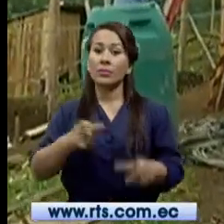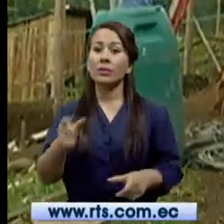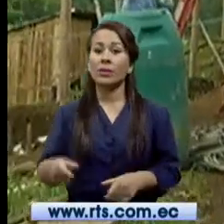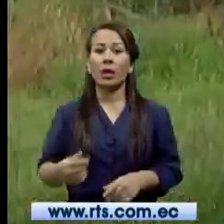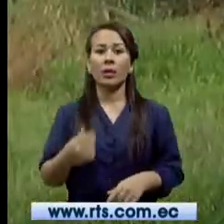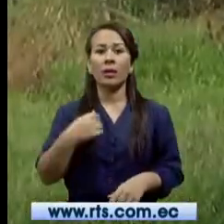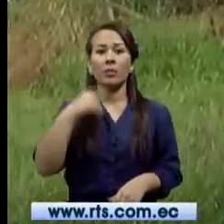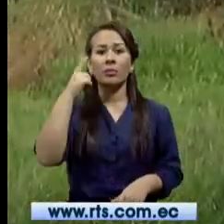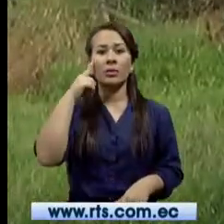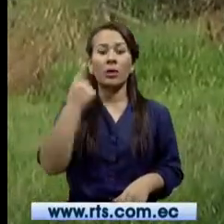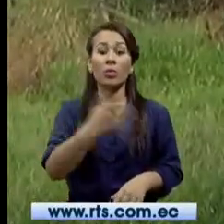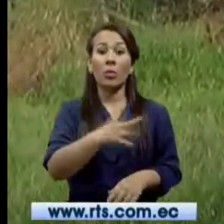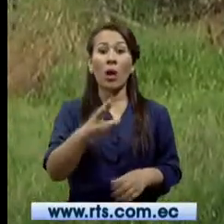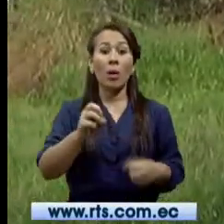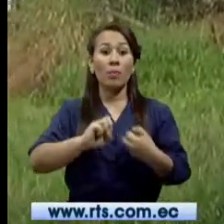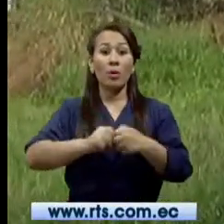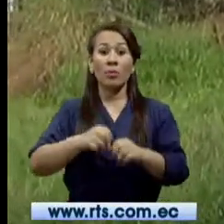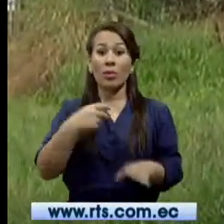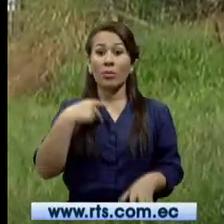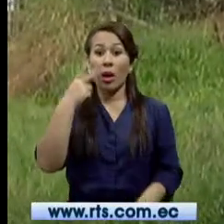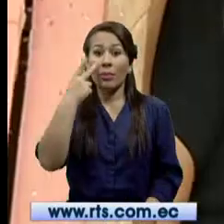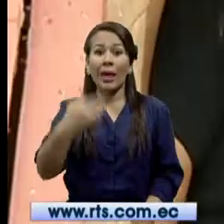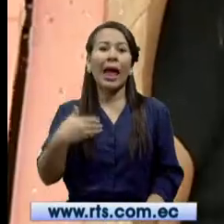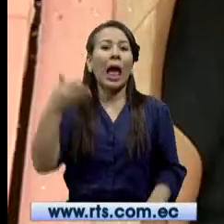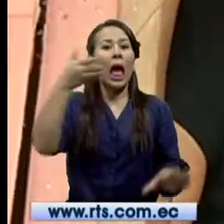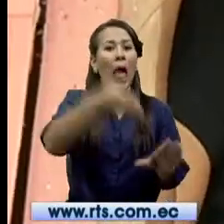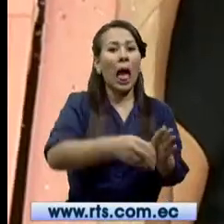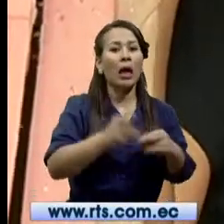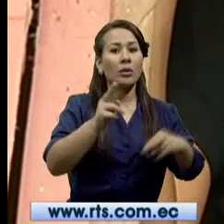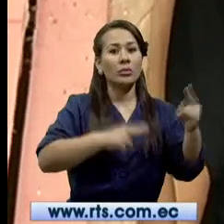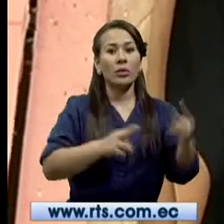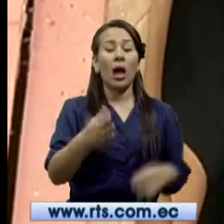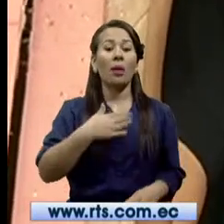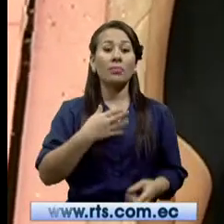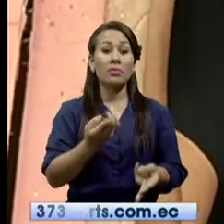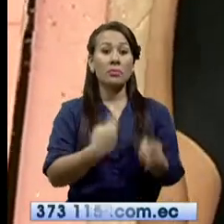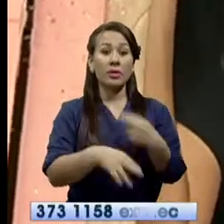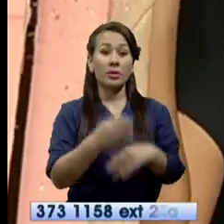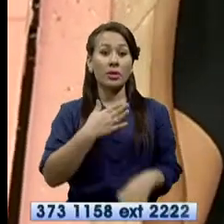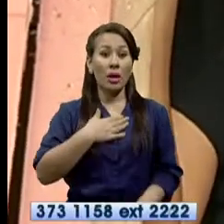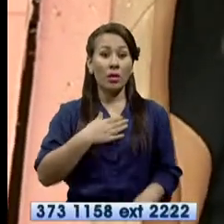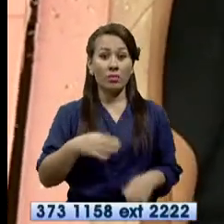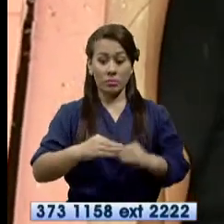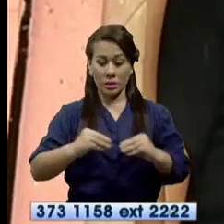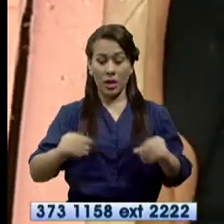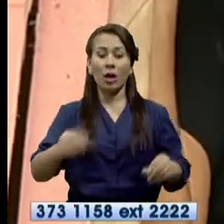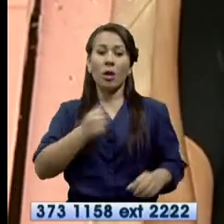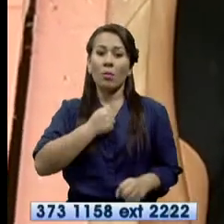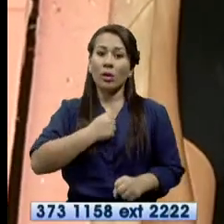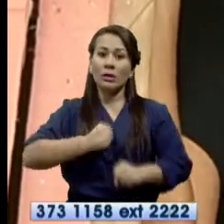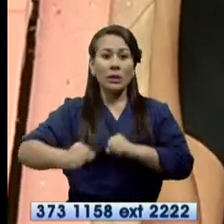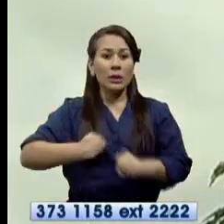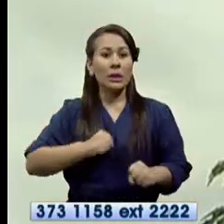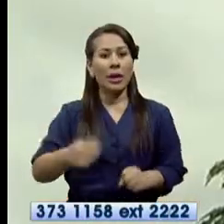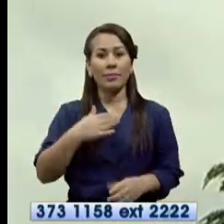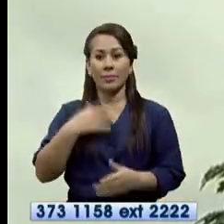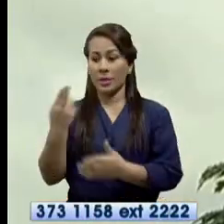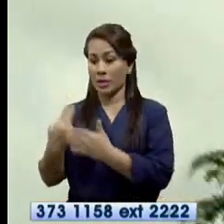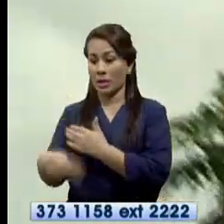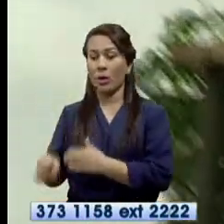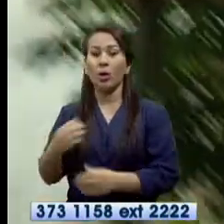inconveniente al ocupar esos terrenos. No me lo vendieron, me lo regalaron. Y yo con mi propio esfuerzo y mi hijo hemos